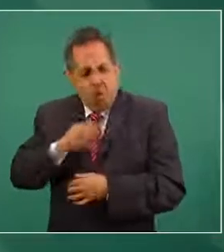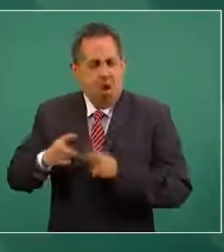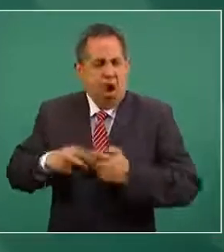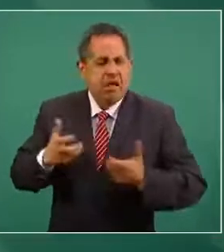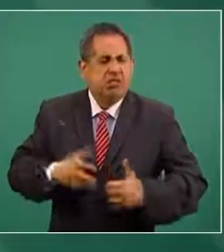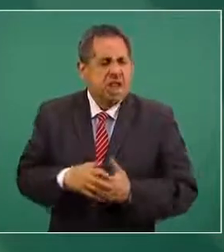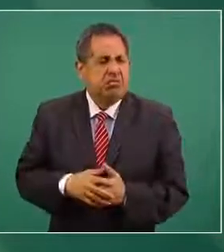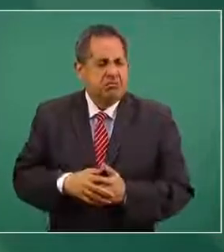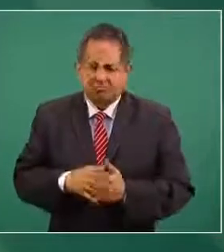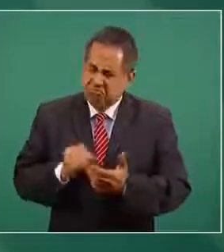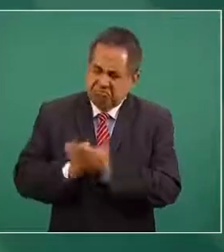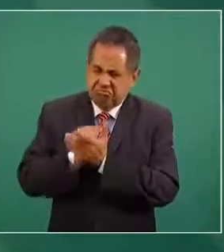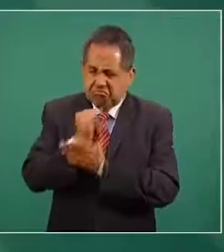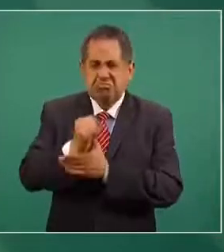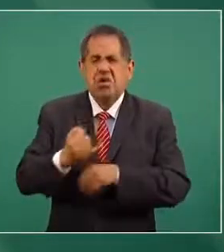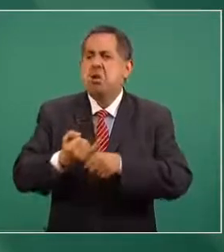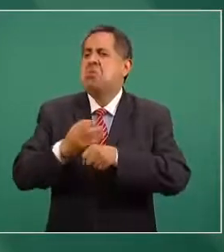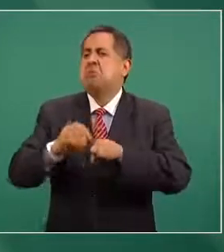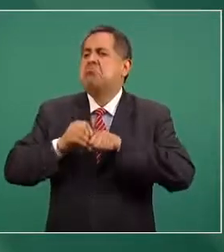llevar a cabo